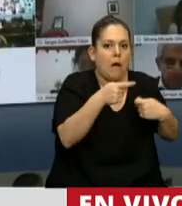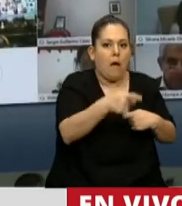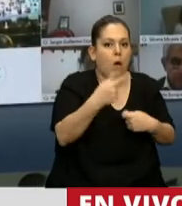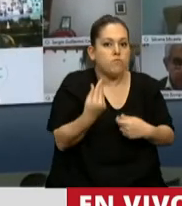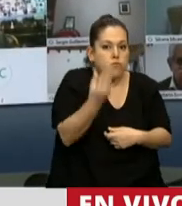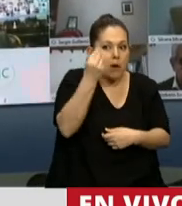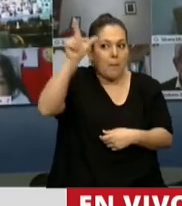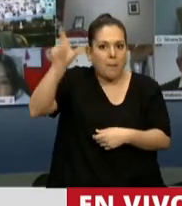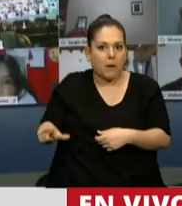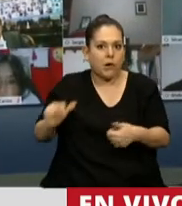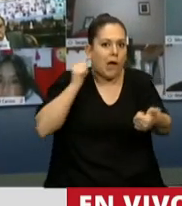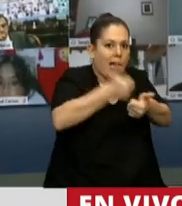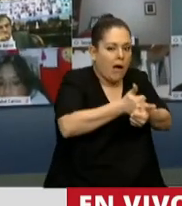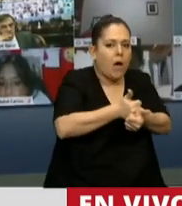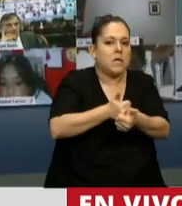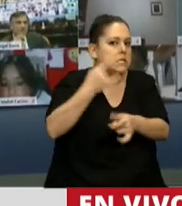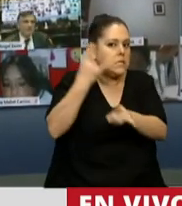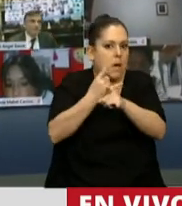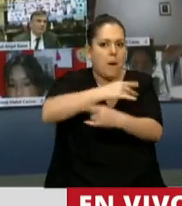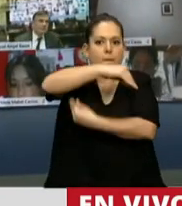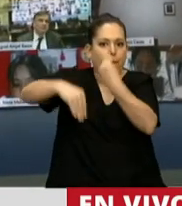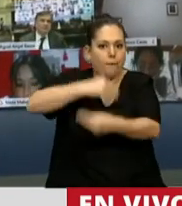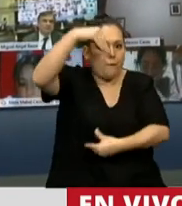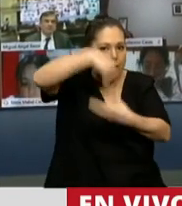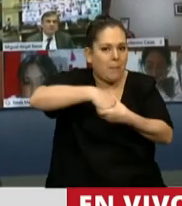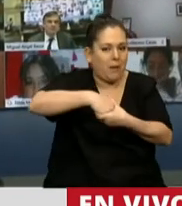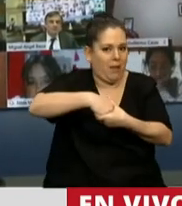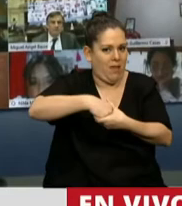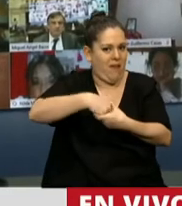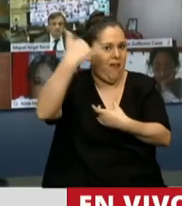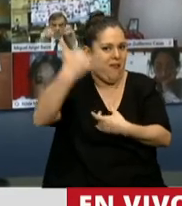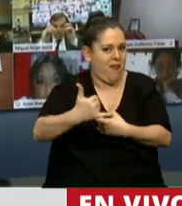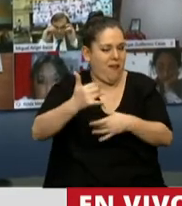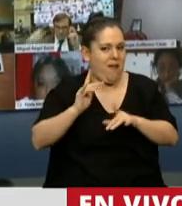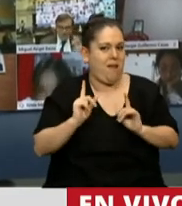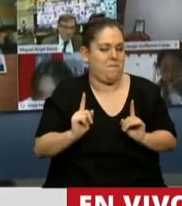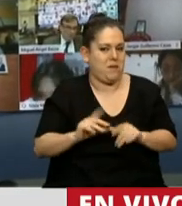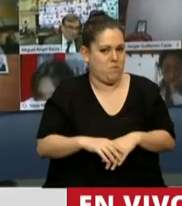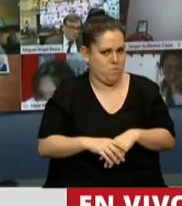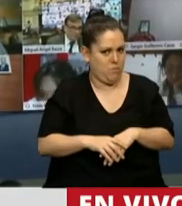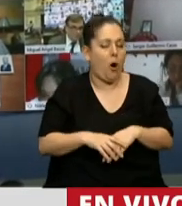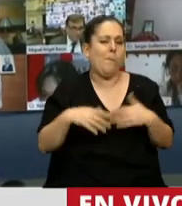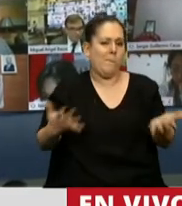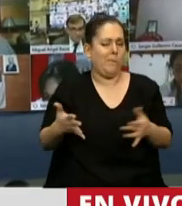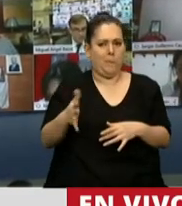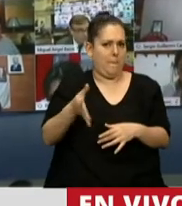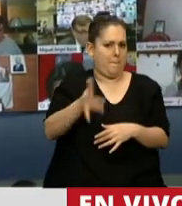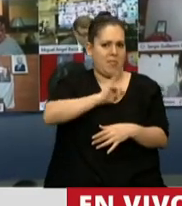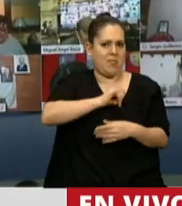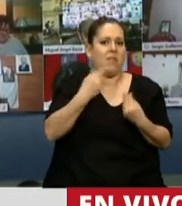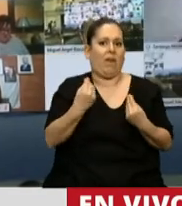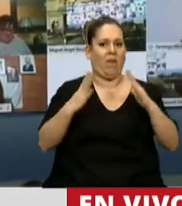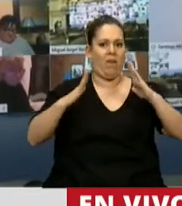agresor es un familiar o un integrante del grupo familiar. Por lo cual, es evidente que este proceso de